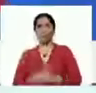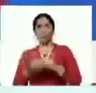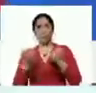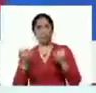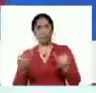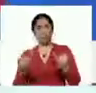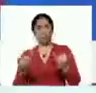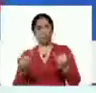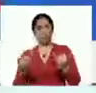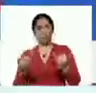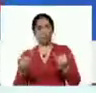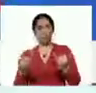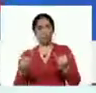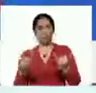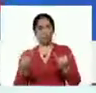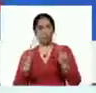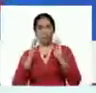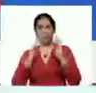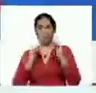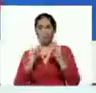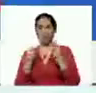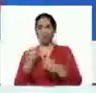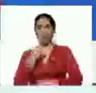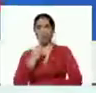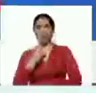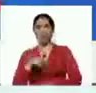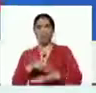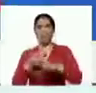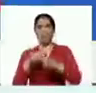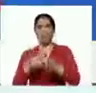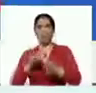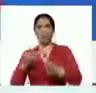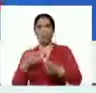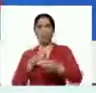Ahora, llamó la atención, como hizo el ministro Jorge Rodríguez,